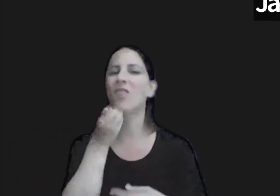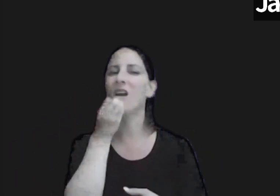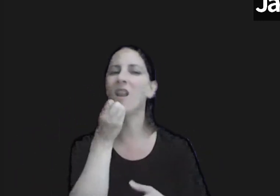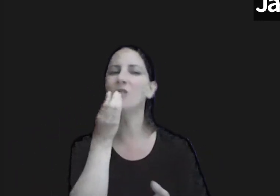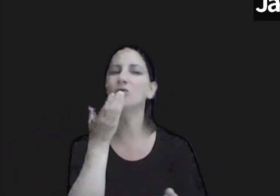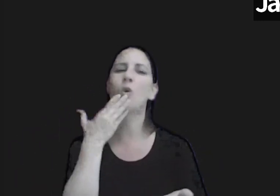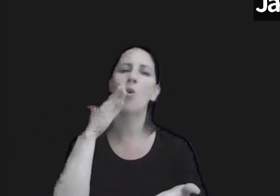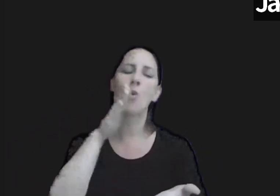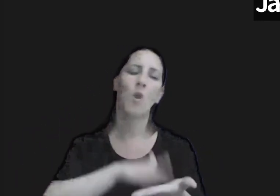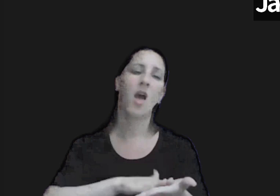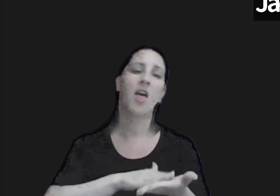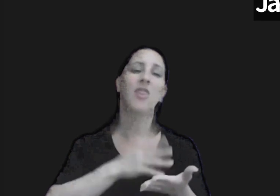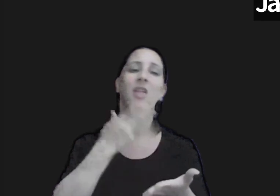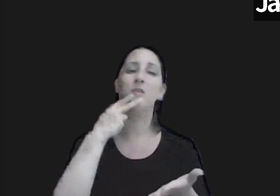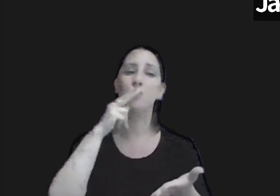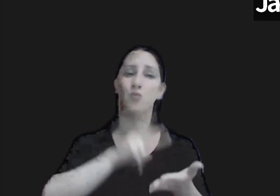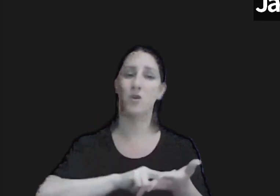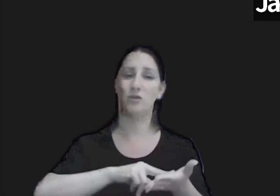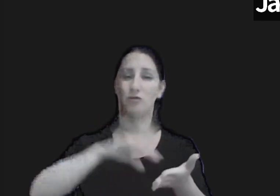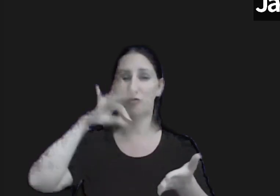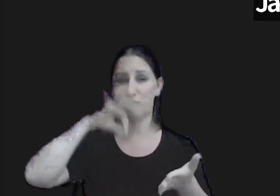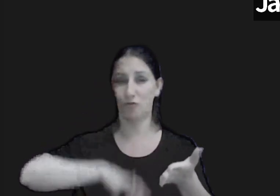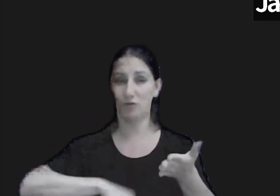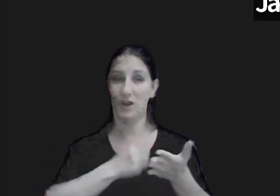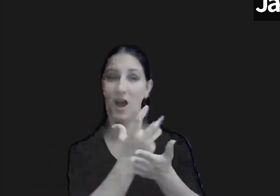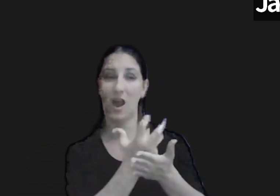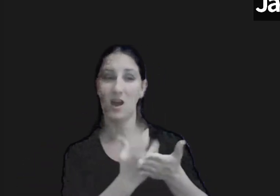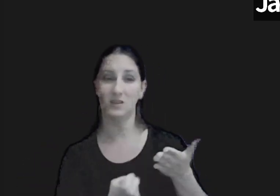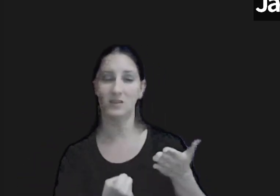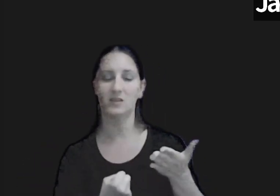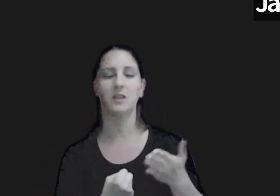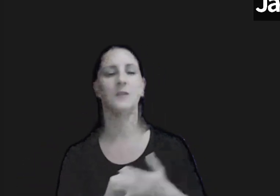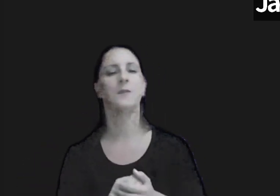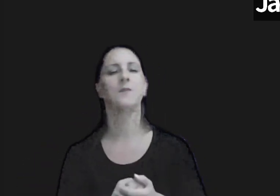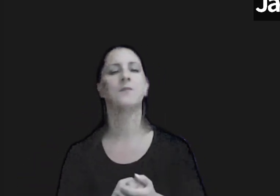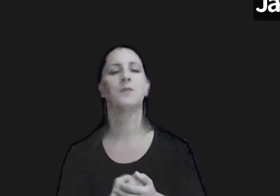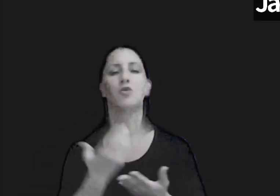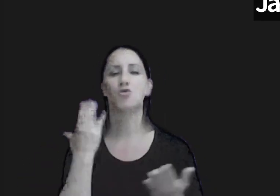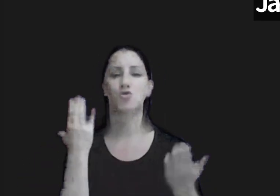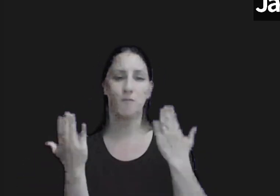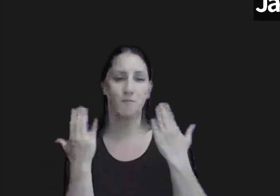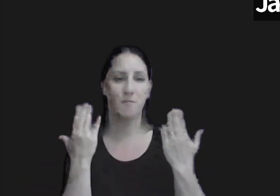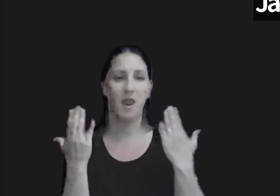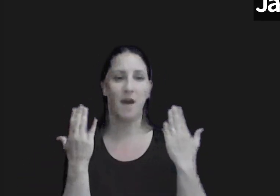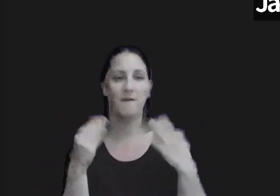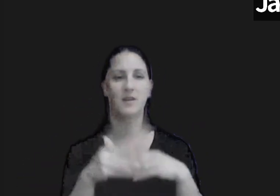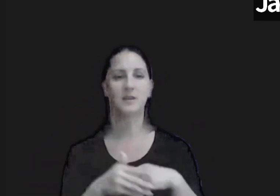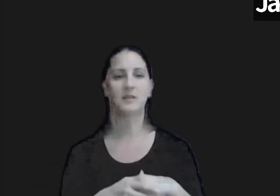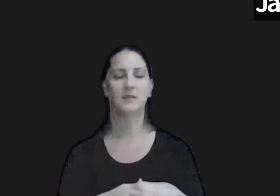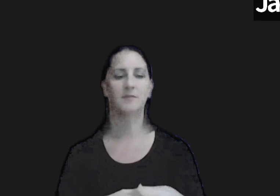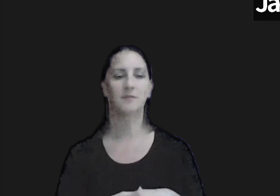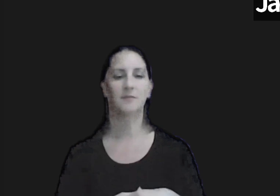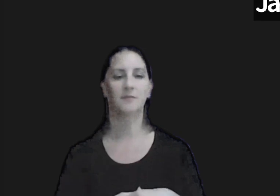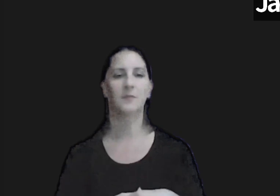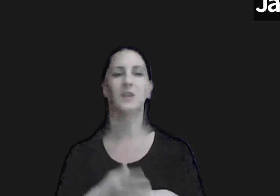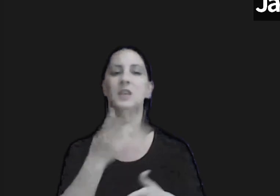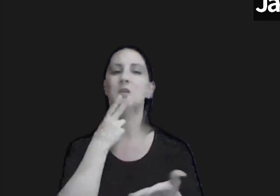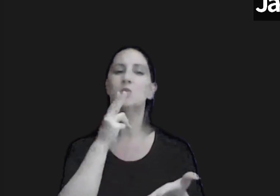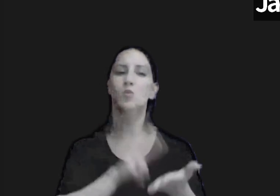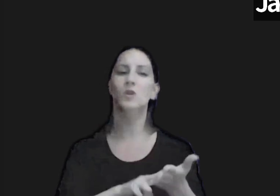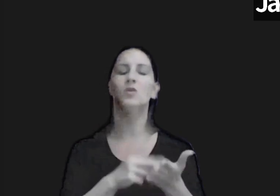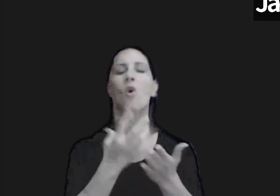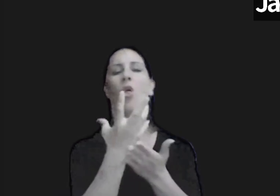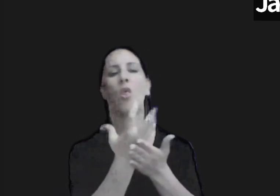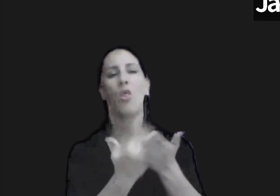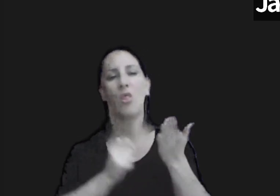es por ejemplo que con respecto a los comparables siempre me refiero a la quita de impuesto al débito al